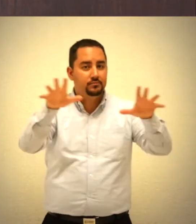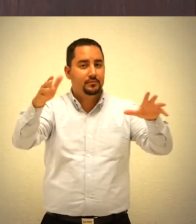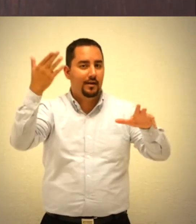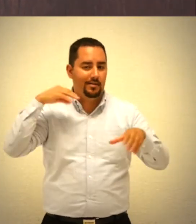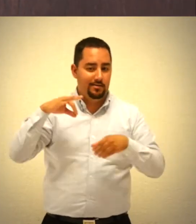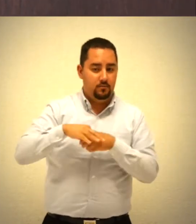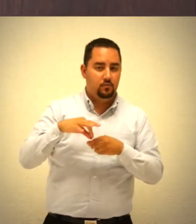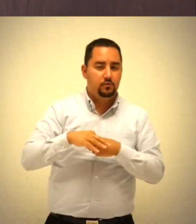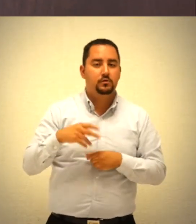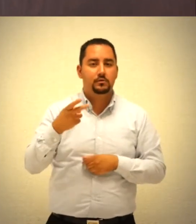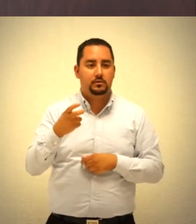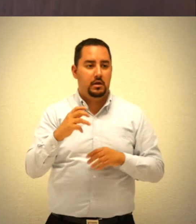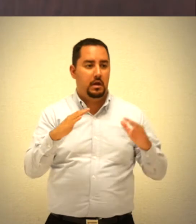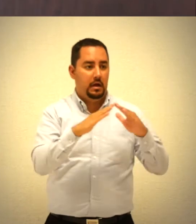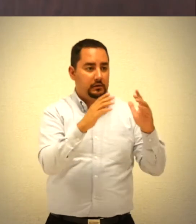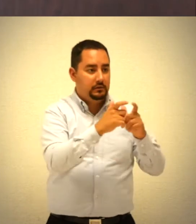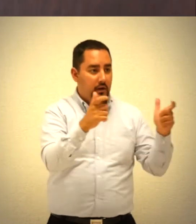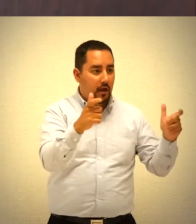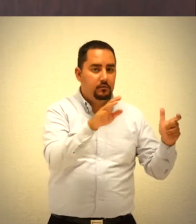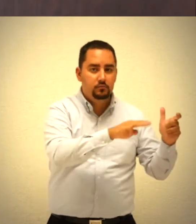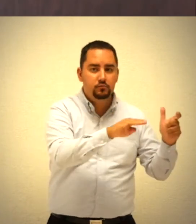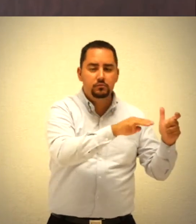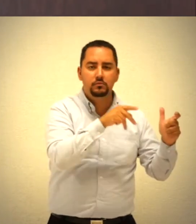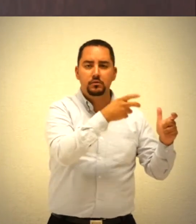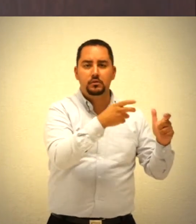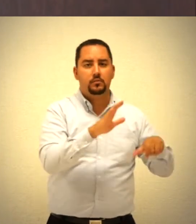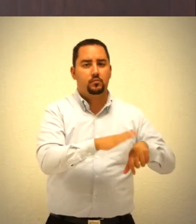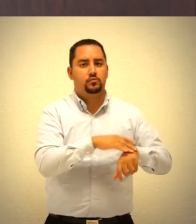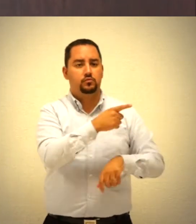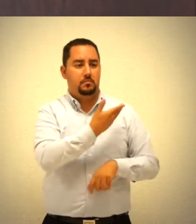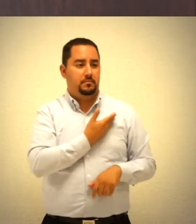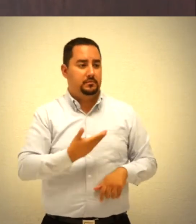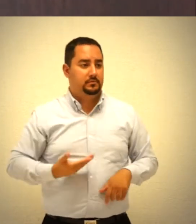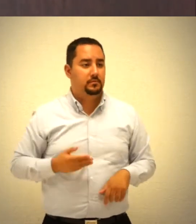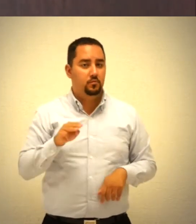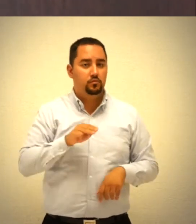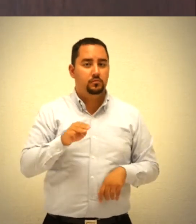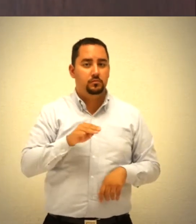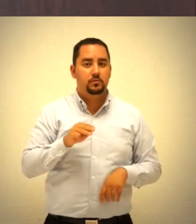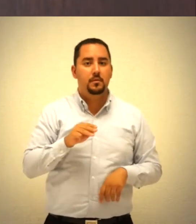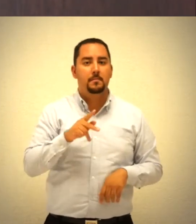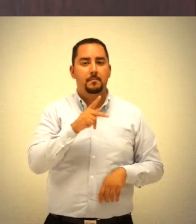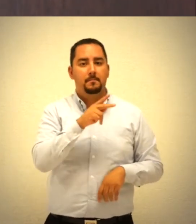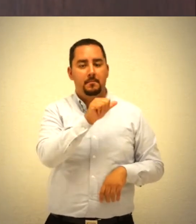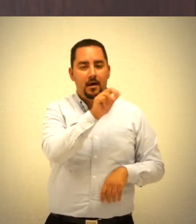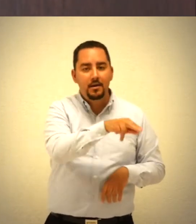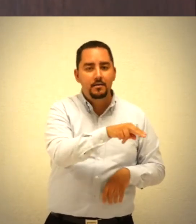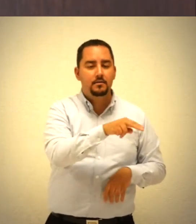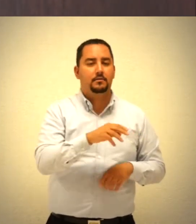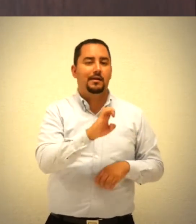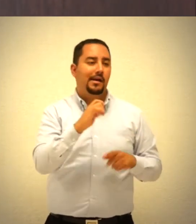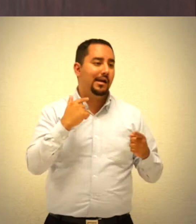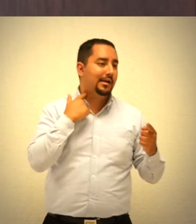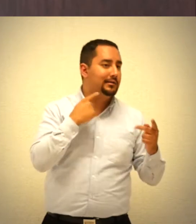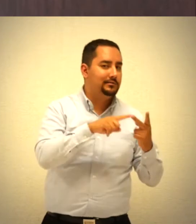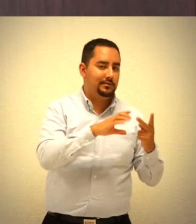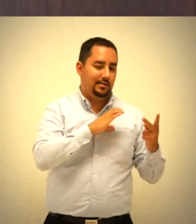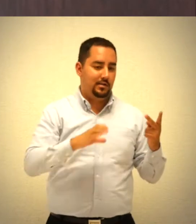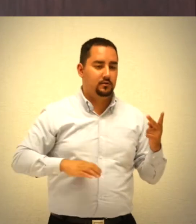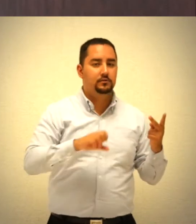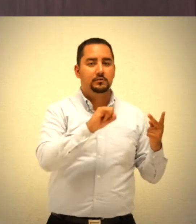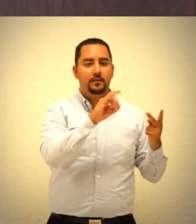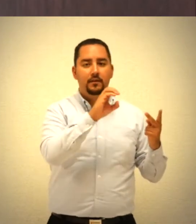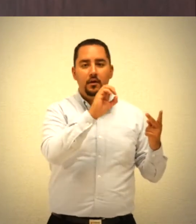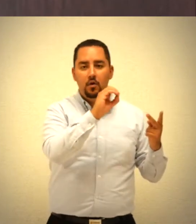atribuidos al Ayuntamiento de Casas Grandes, por conducto de su presidenta municipal, al Partido de Acción Nacional y su ex candidato a síndico,